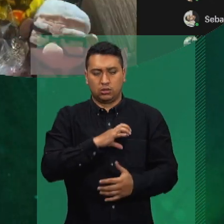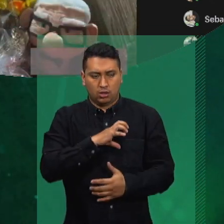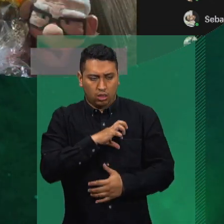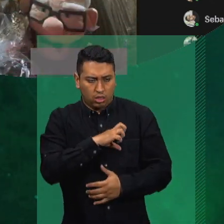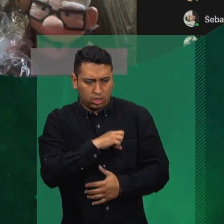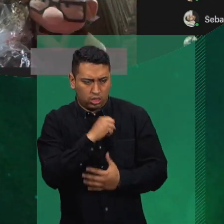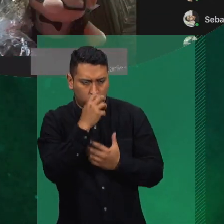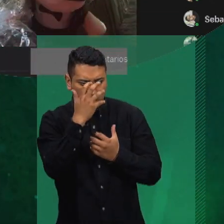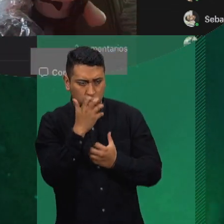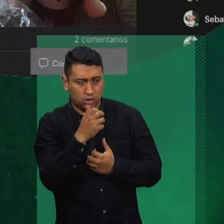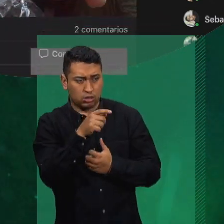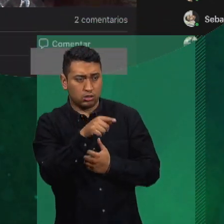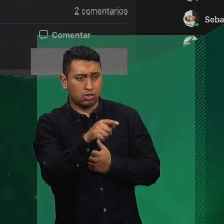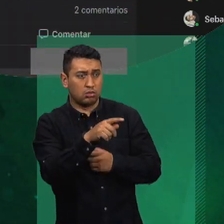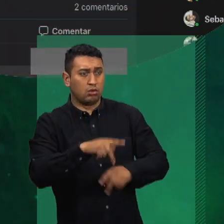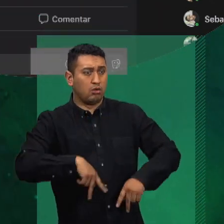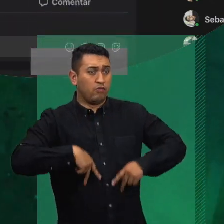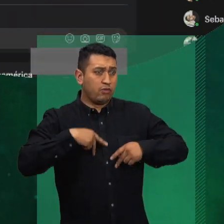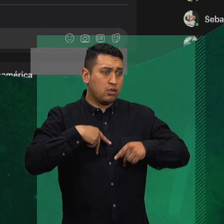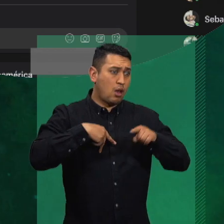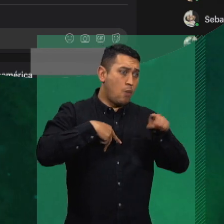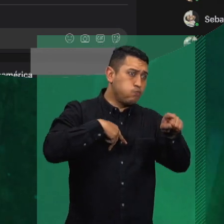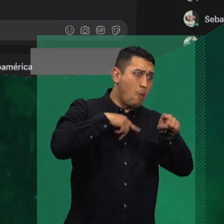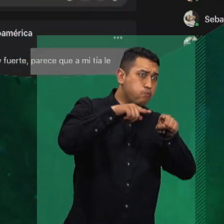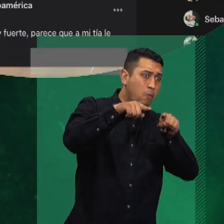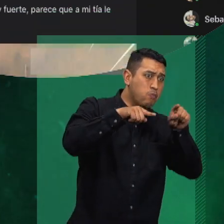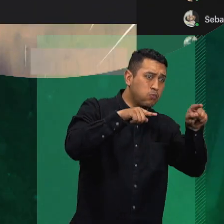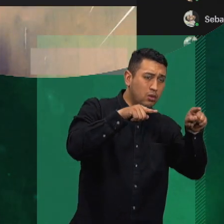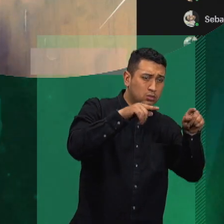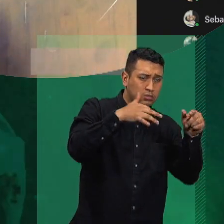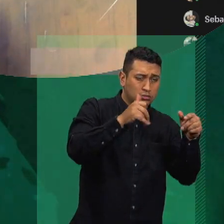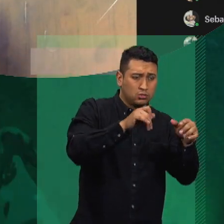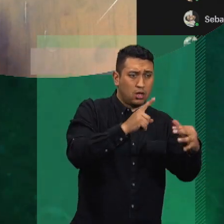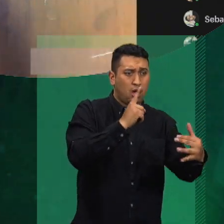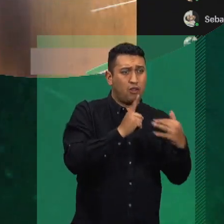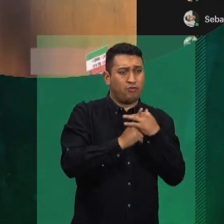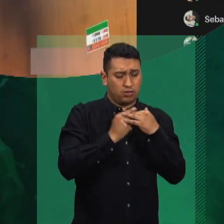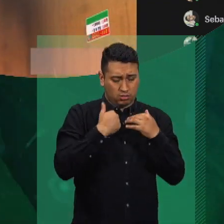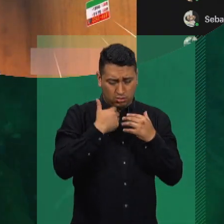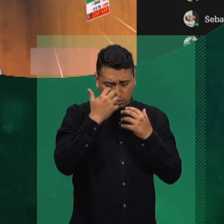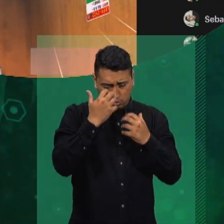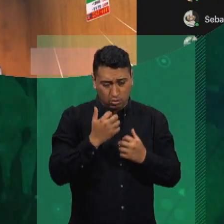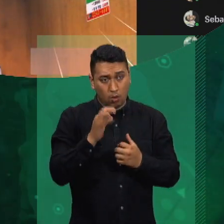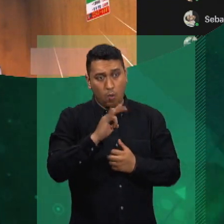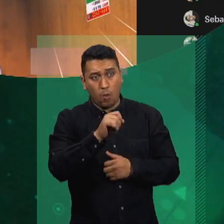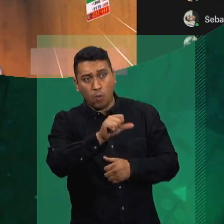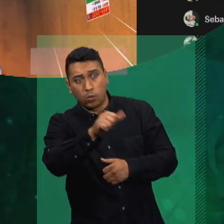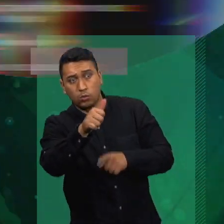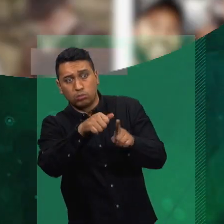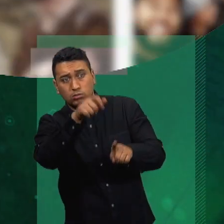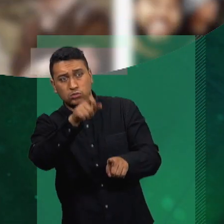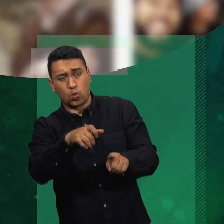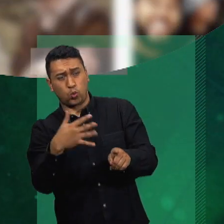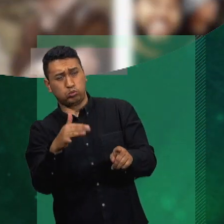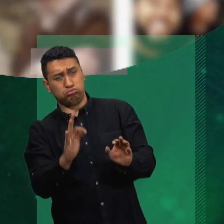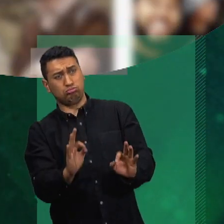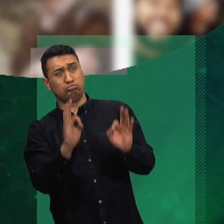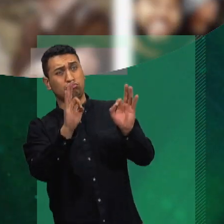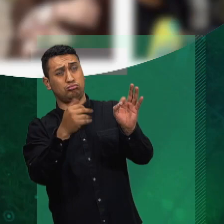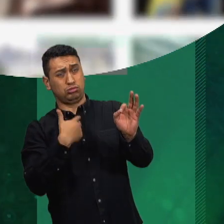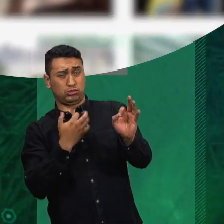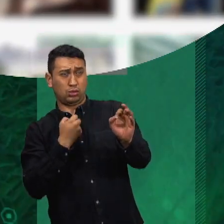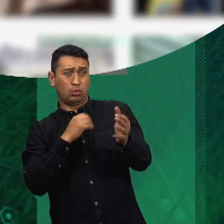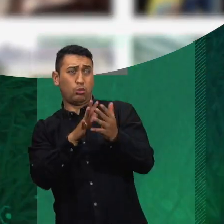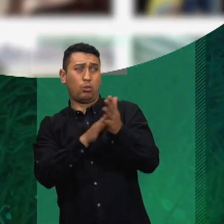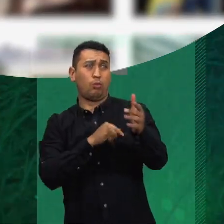estamos viendo las vidas ajenas y deseando lo que no tenemos y una visión bastante sesgada de la realidad, en cuarentena aún peor, porque lo que